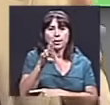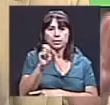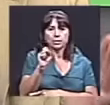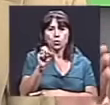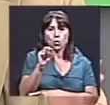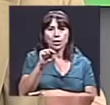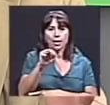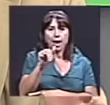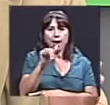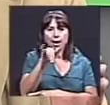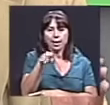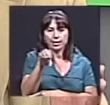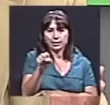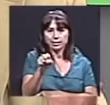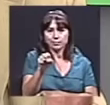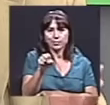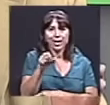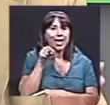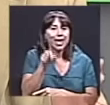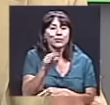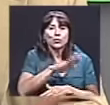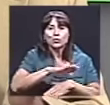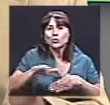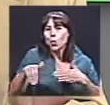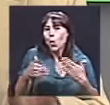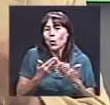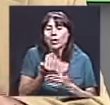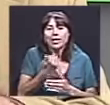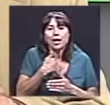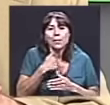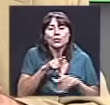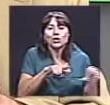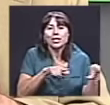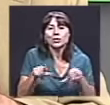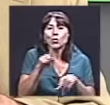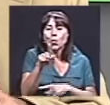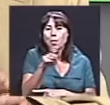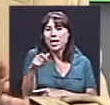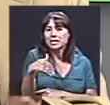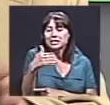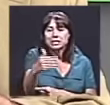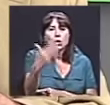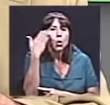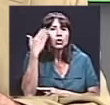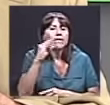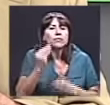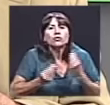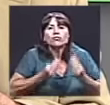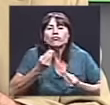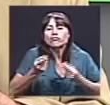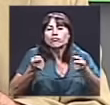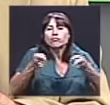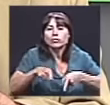Eso es todo lo que tendríamos listo en un mes. No sabemos cómo van a estar las cosas, porque